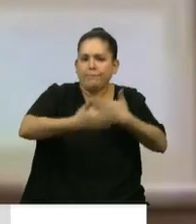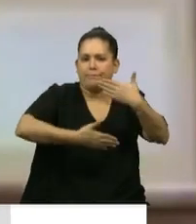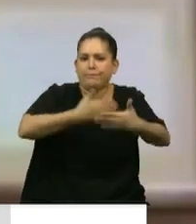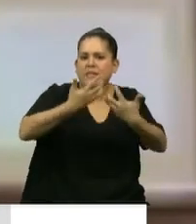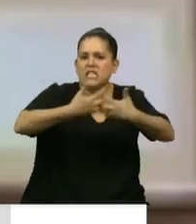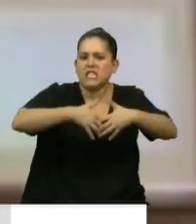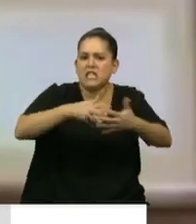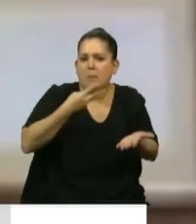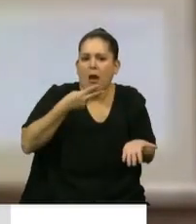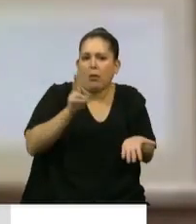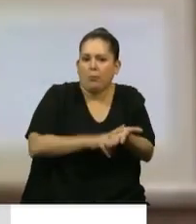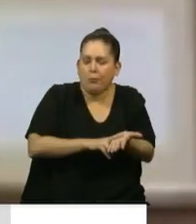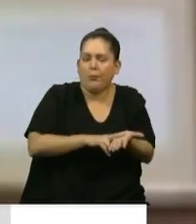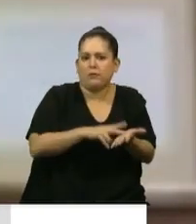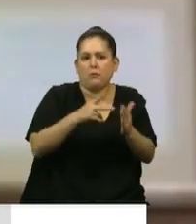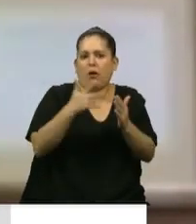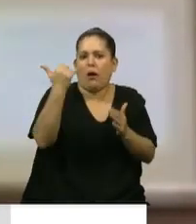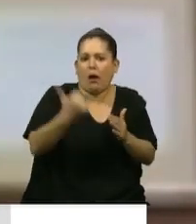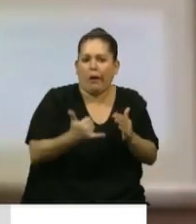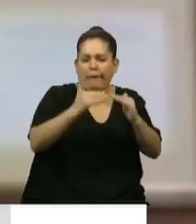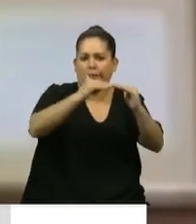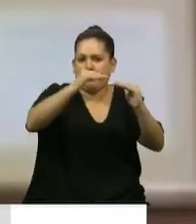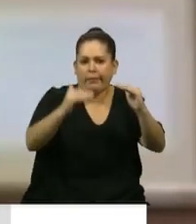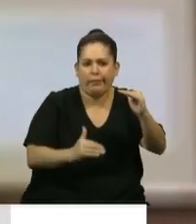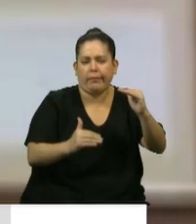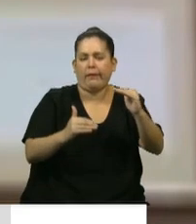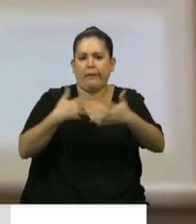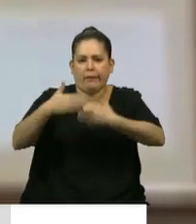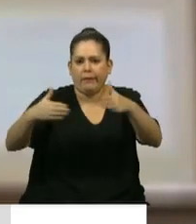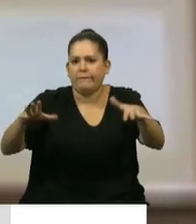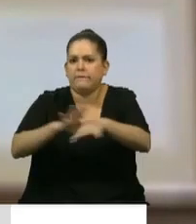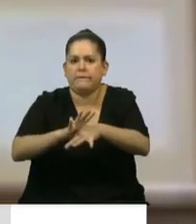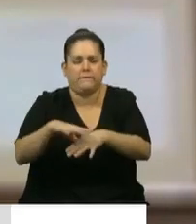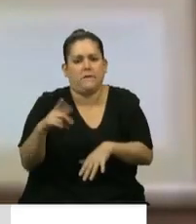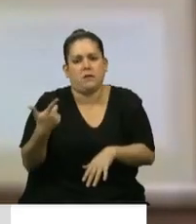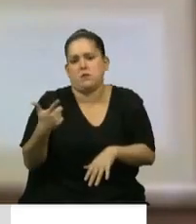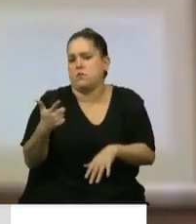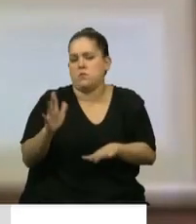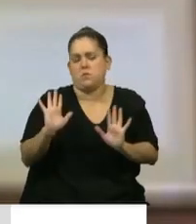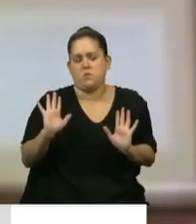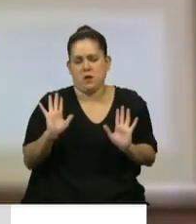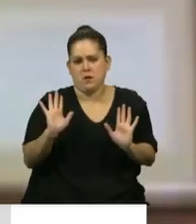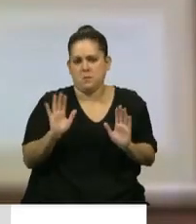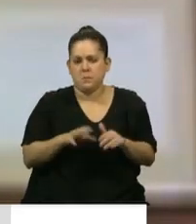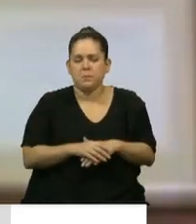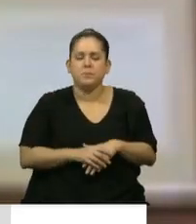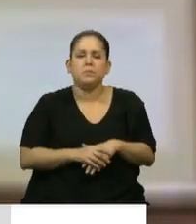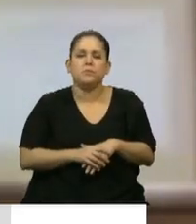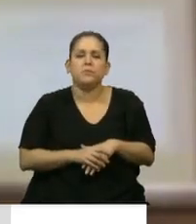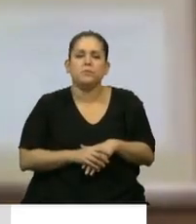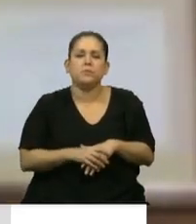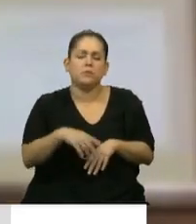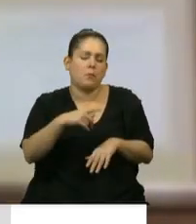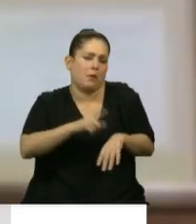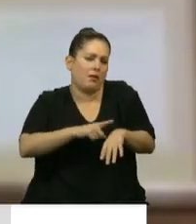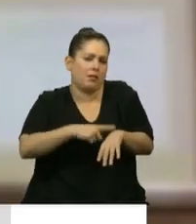sistema tributario inequitativo e ineficiente. Yo quiero referirme por el